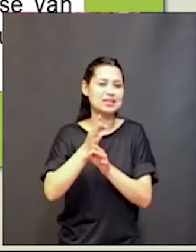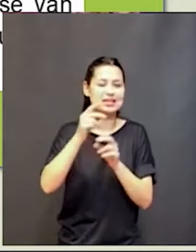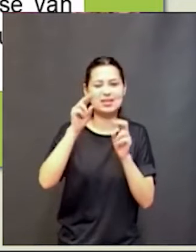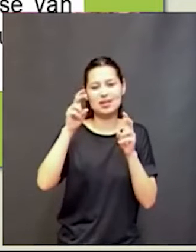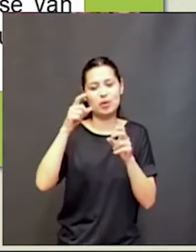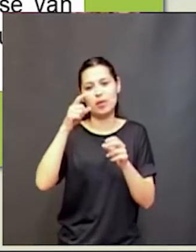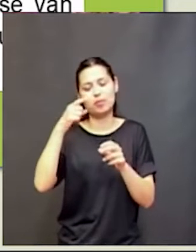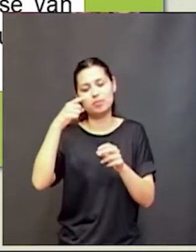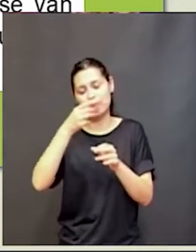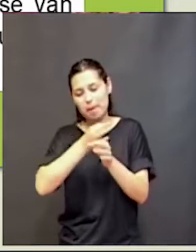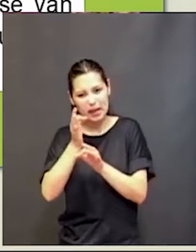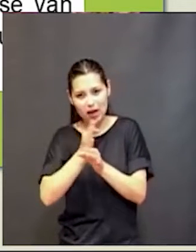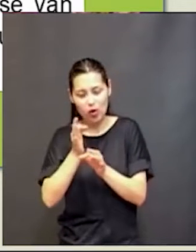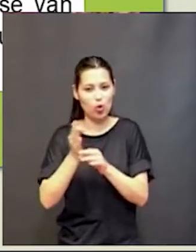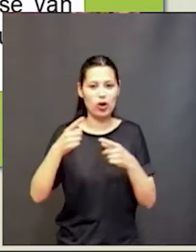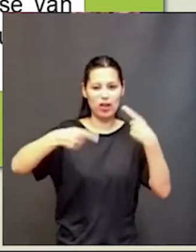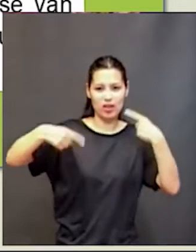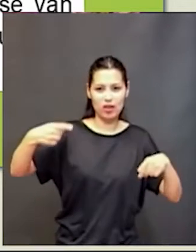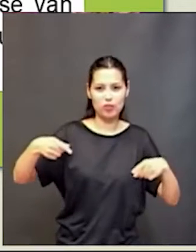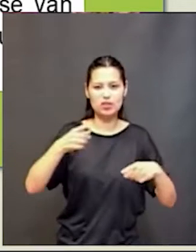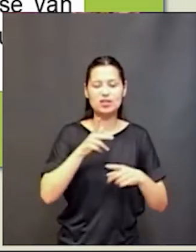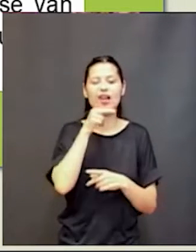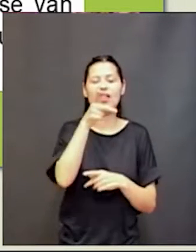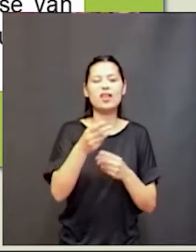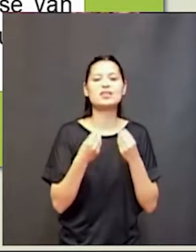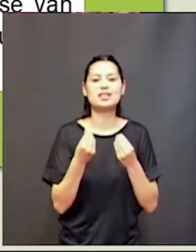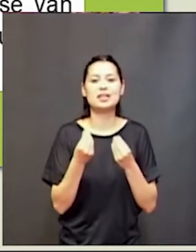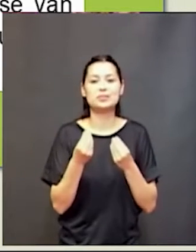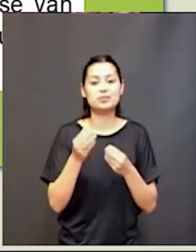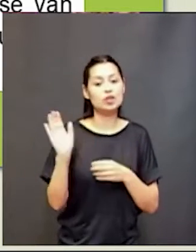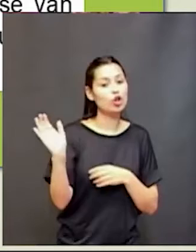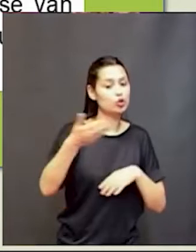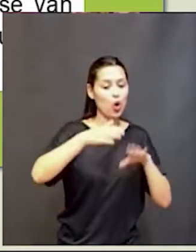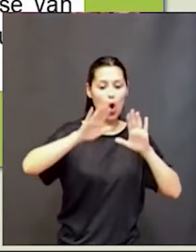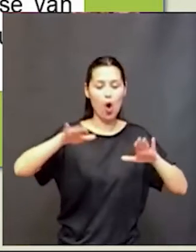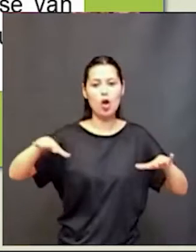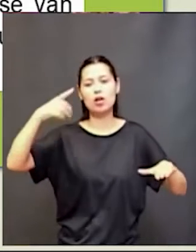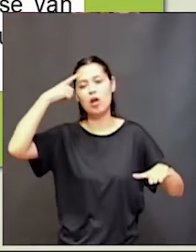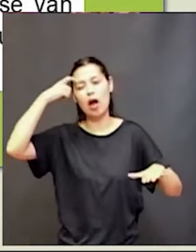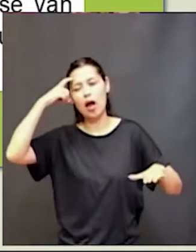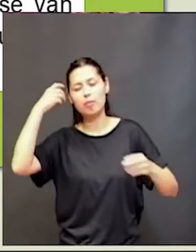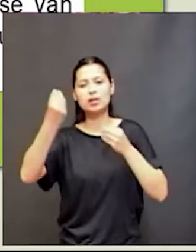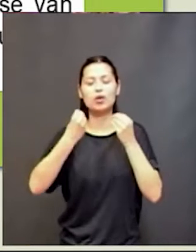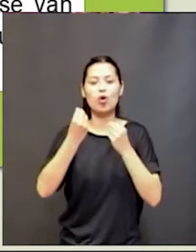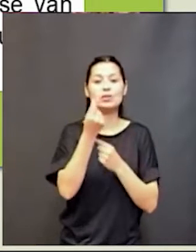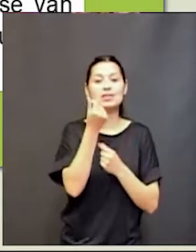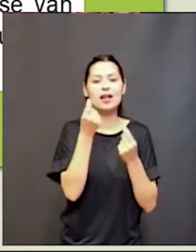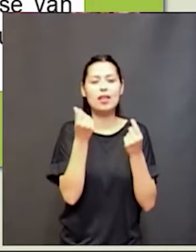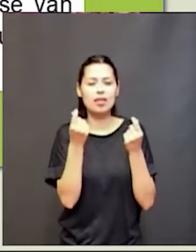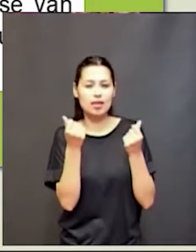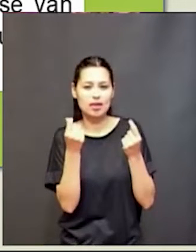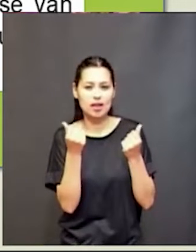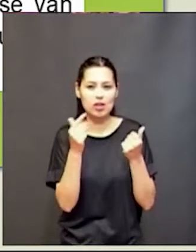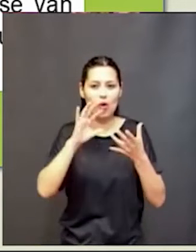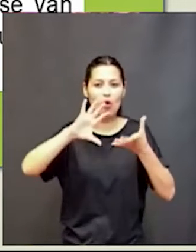nos dice que el bebé aprende, los chicos aprenden a través de los sentidos, tienen una capacidad que se llama absorción del ambiente.